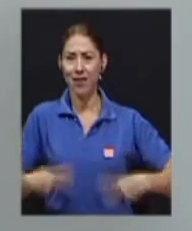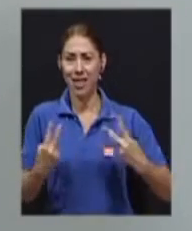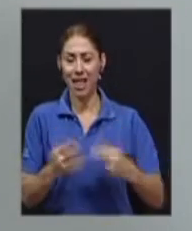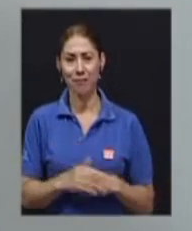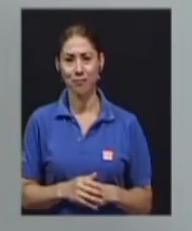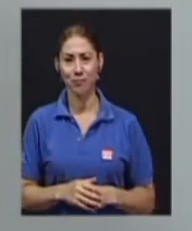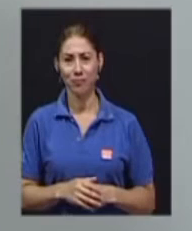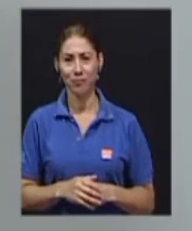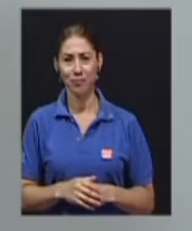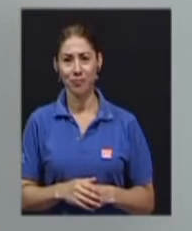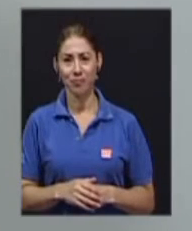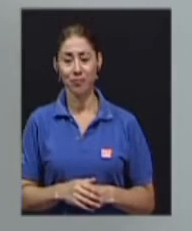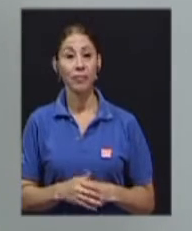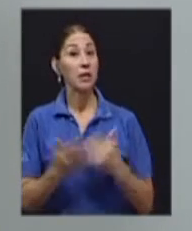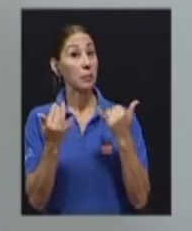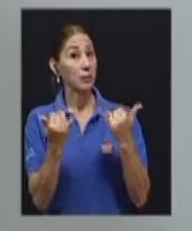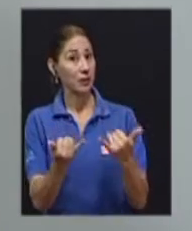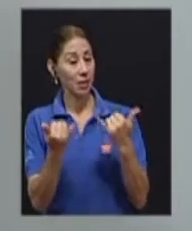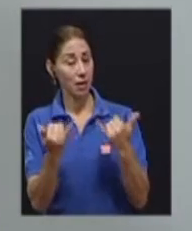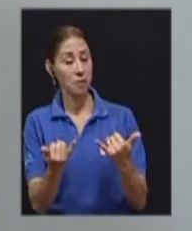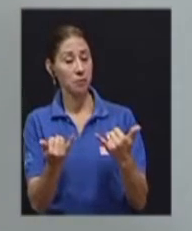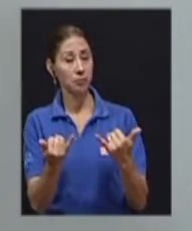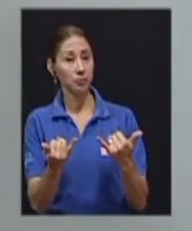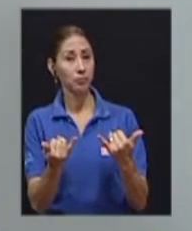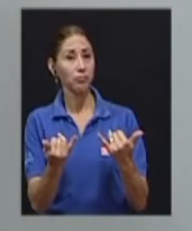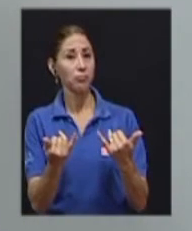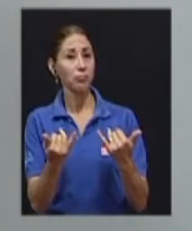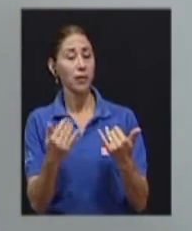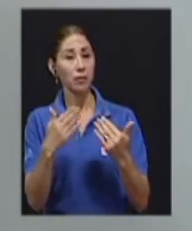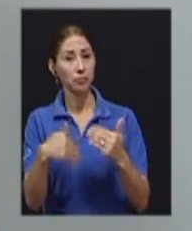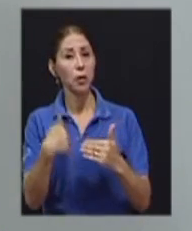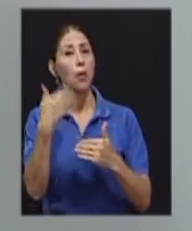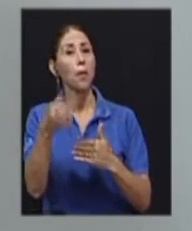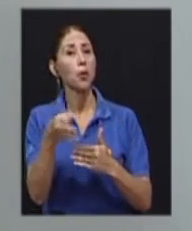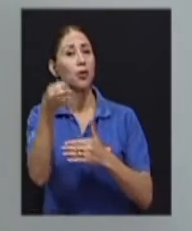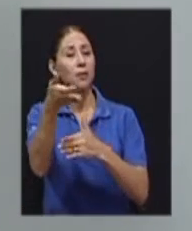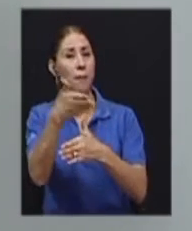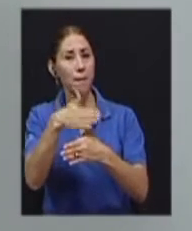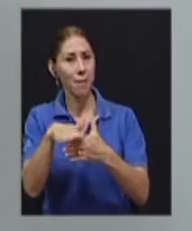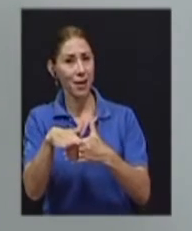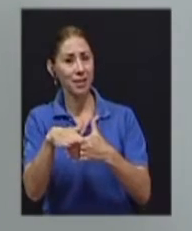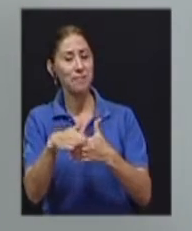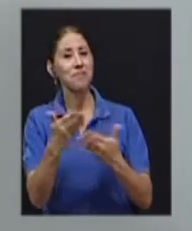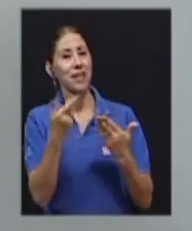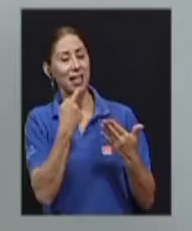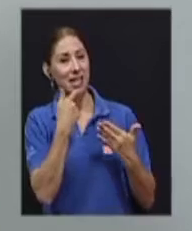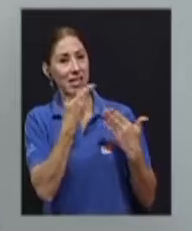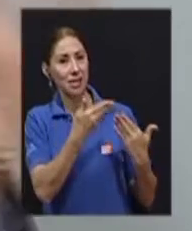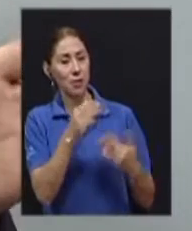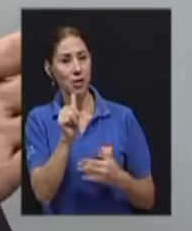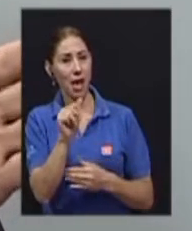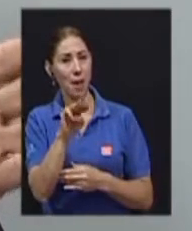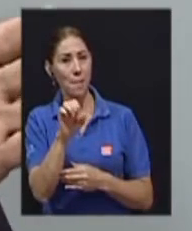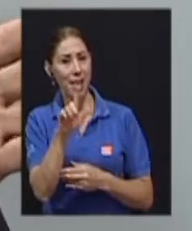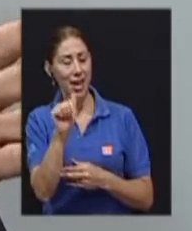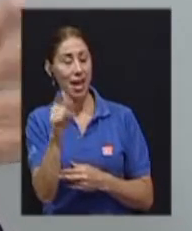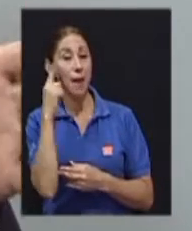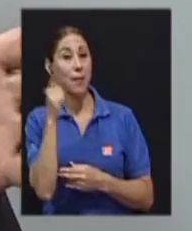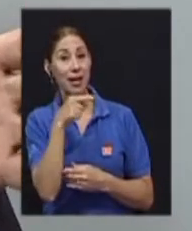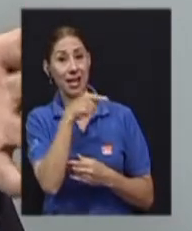segmento, una vez que el canal nos invite a hacerlo, invitaremos a doña Amelia a que nos